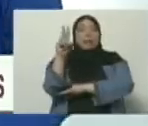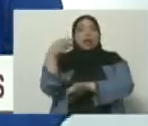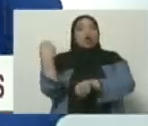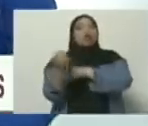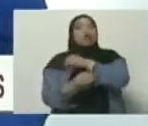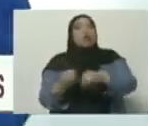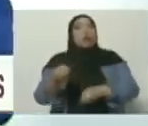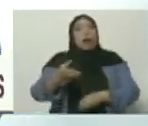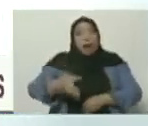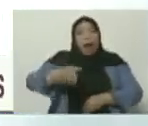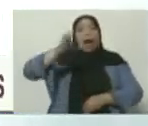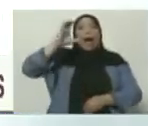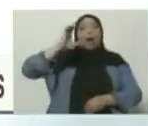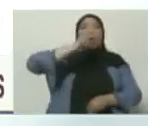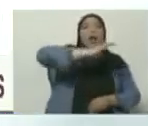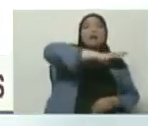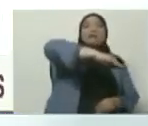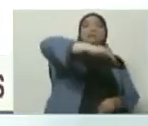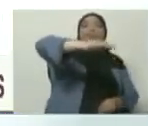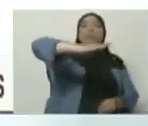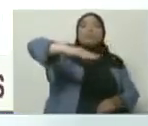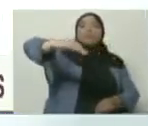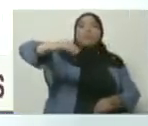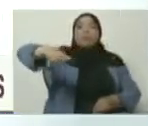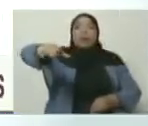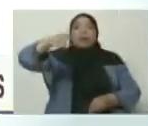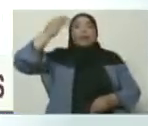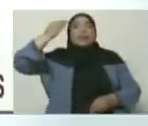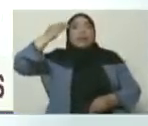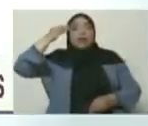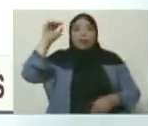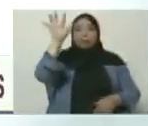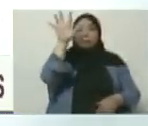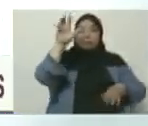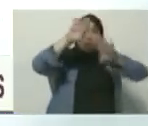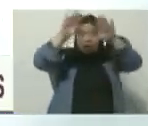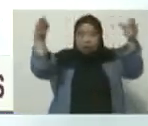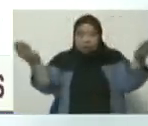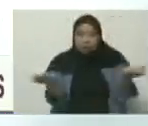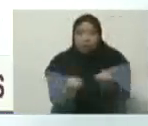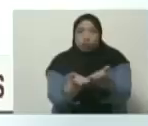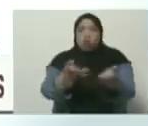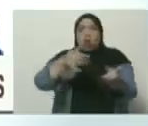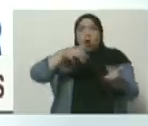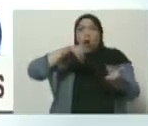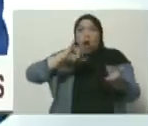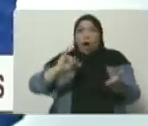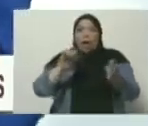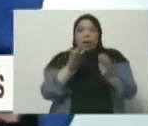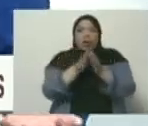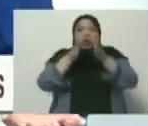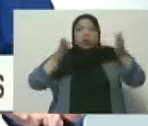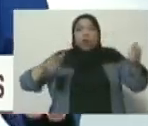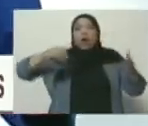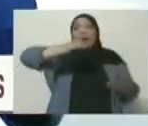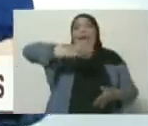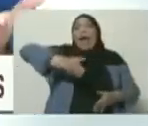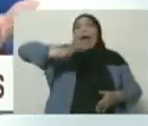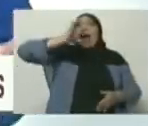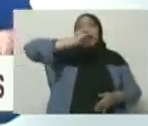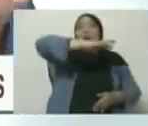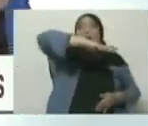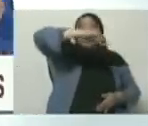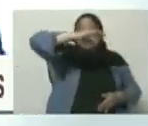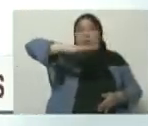¿Por qué la importancia de los océanos? Los océanos suministran el 50% del oxígeno que respiramos todos los seres humanos,